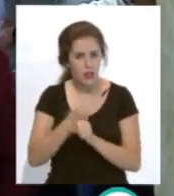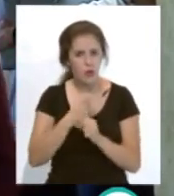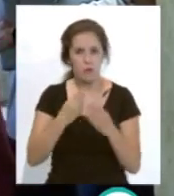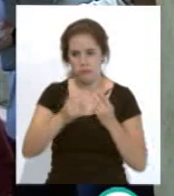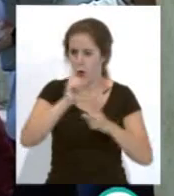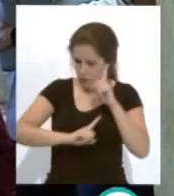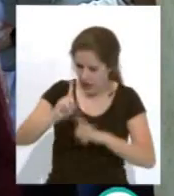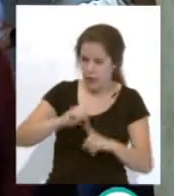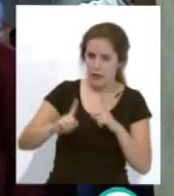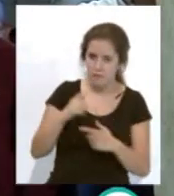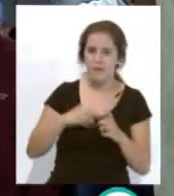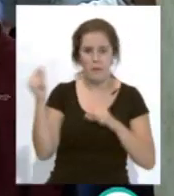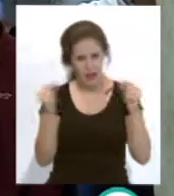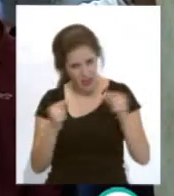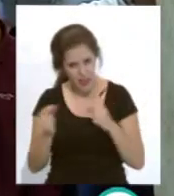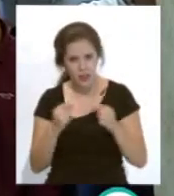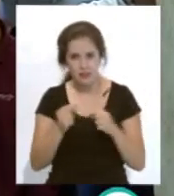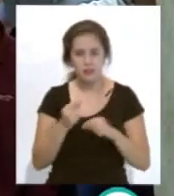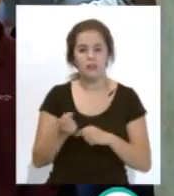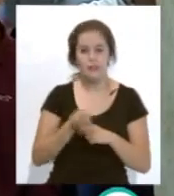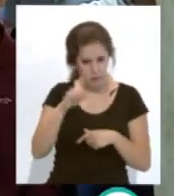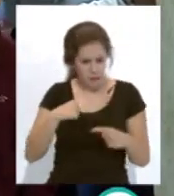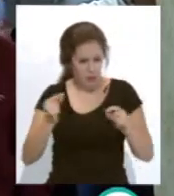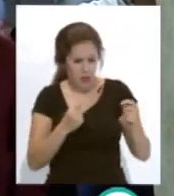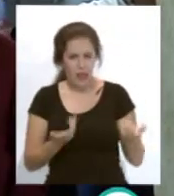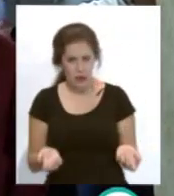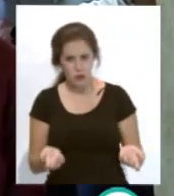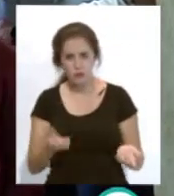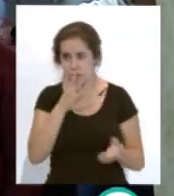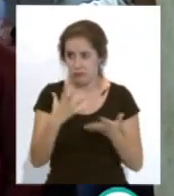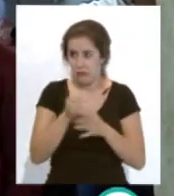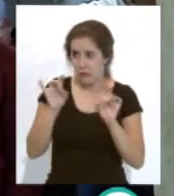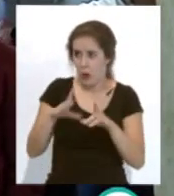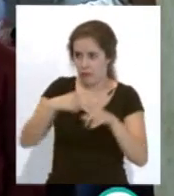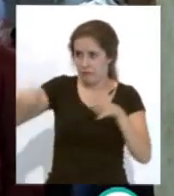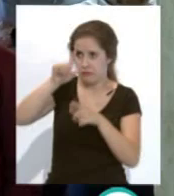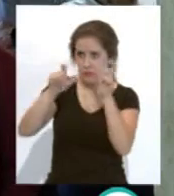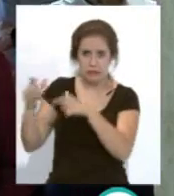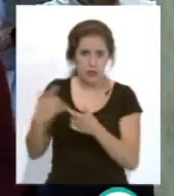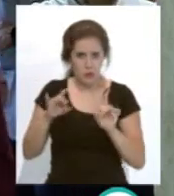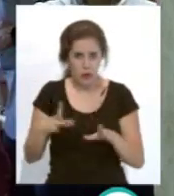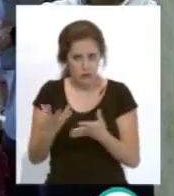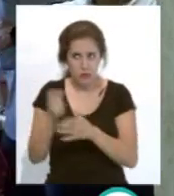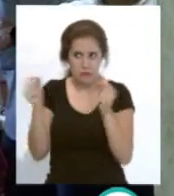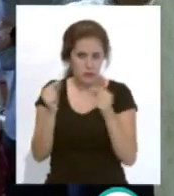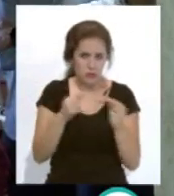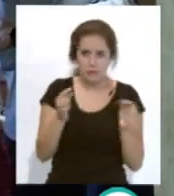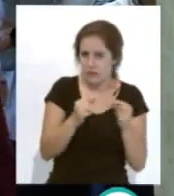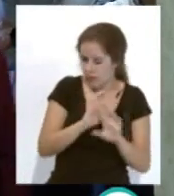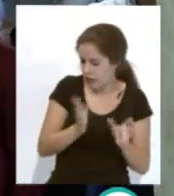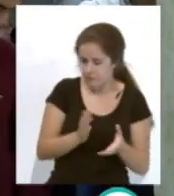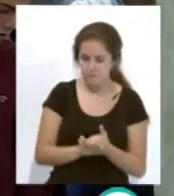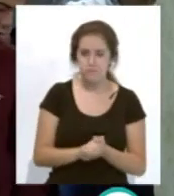problemas, con nuestras peleas, que nosotros también nos peleamos, como todo el mundo, todo el mundo se pelea, en bien y en pos